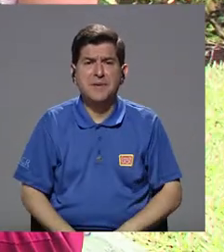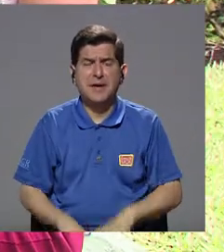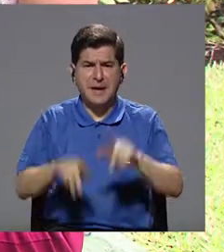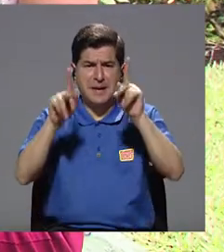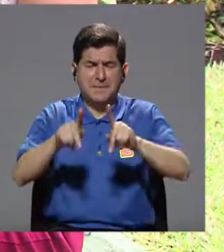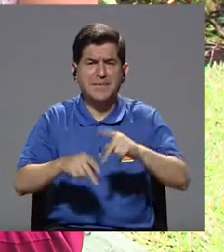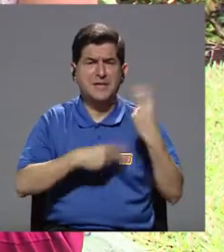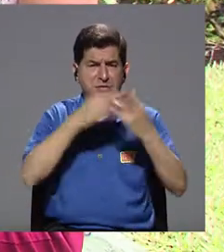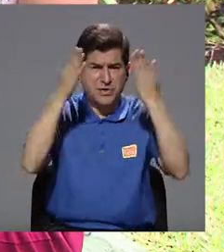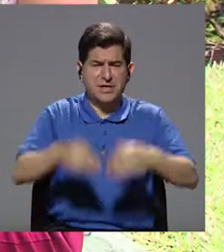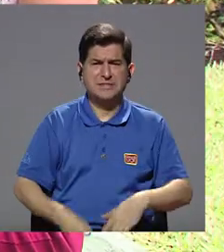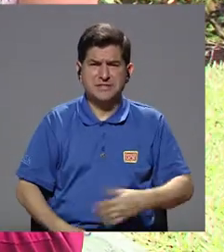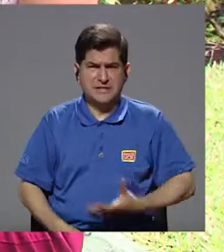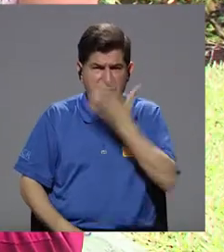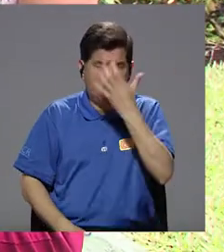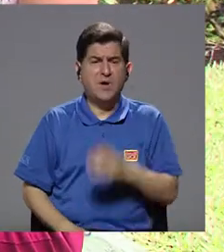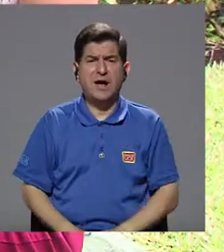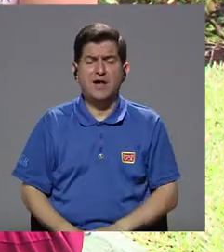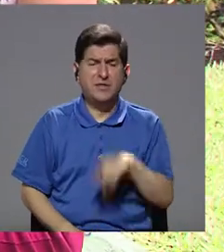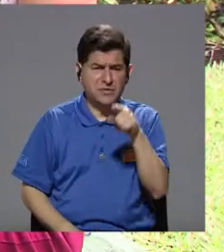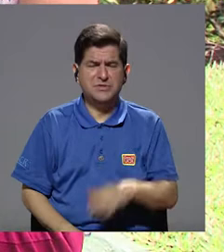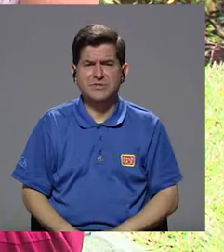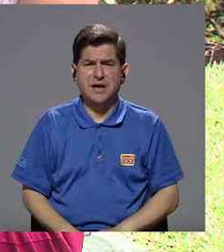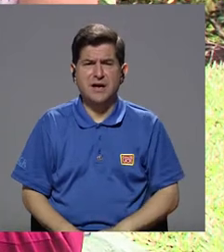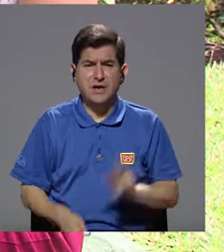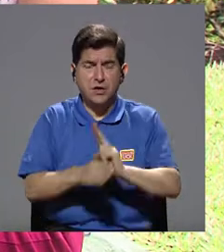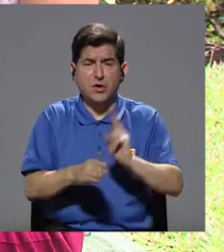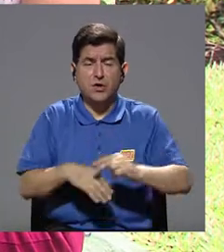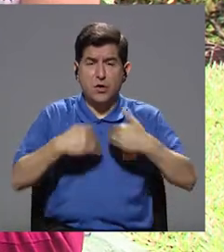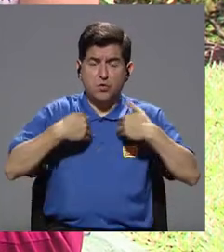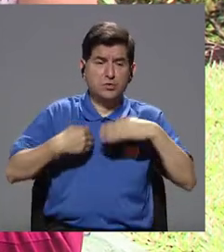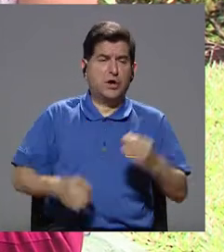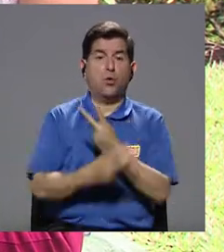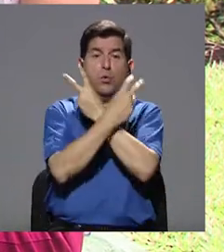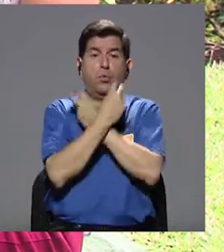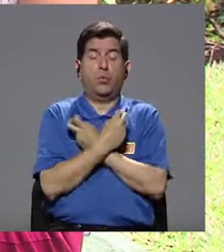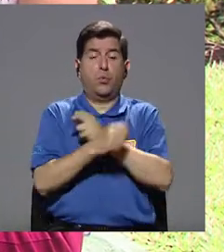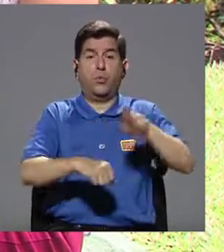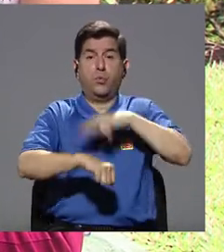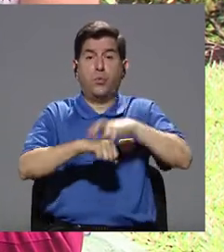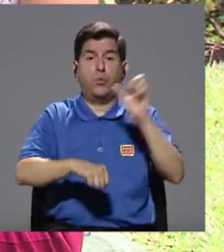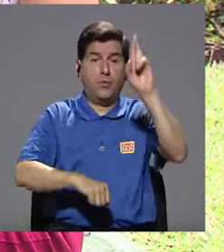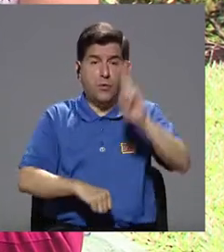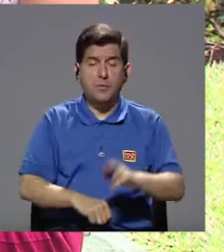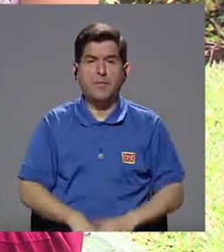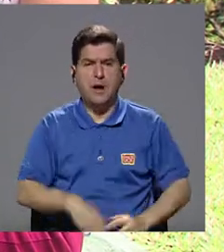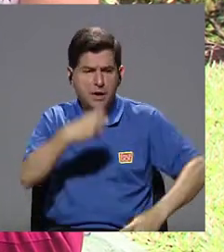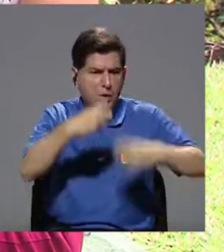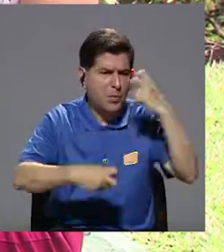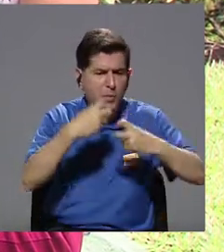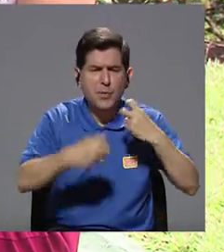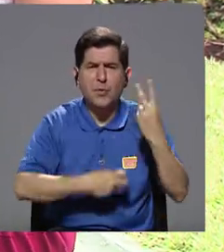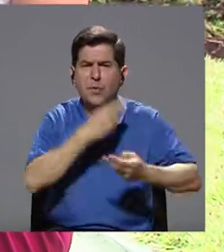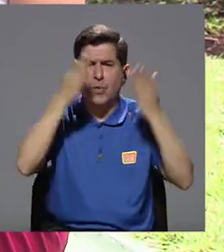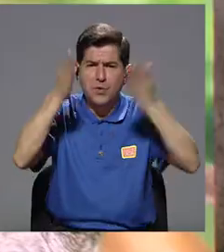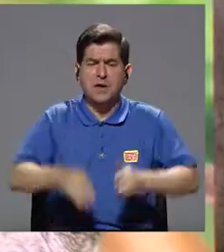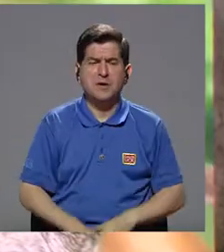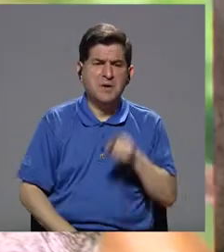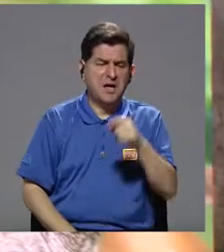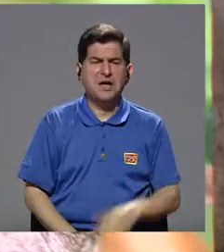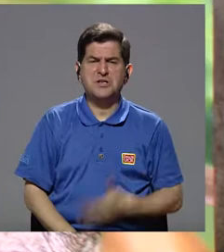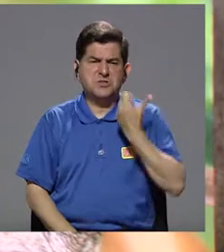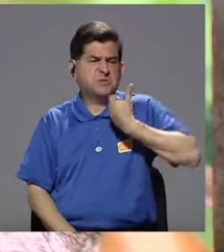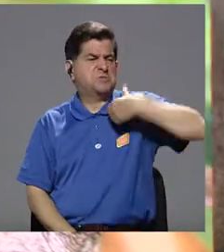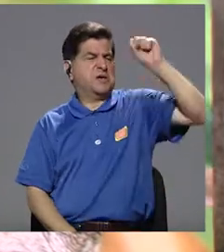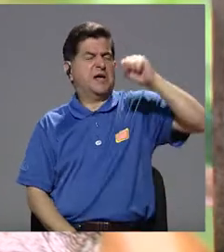desquitan con los animales, con el tema de las intoxicaciones, que son súper comunes en Costa Rica, por algún pleito entre vecinos se desquitan con